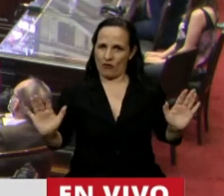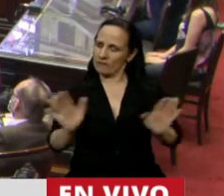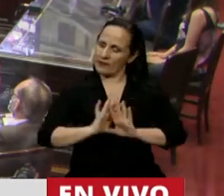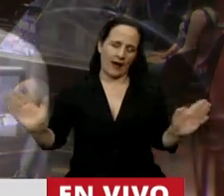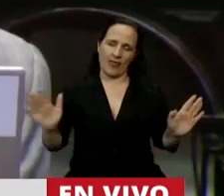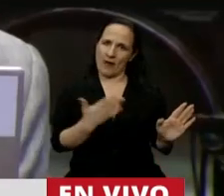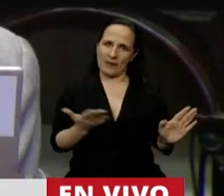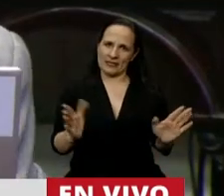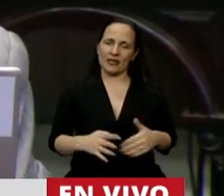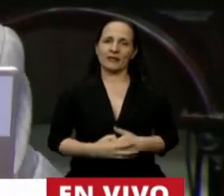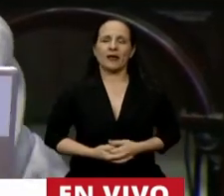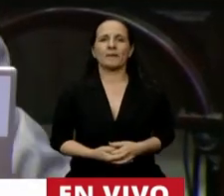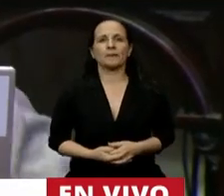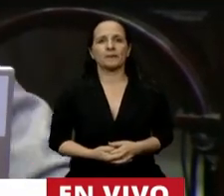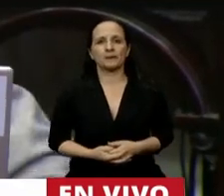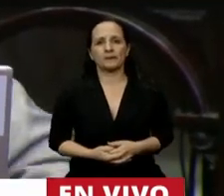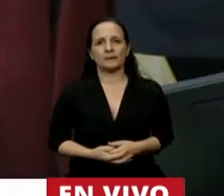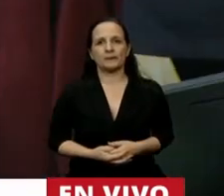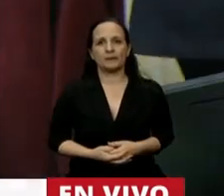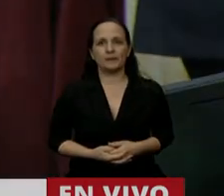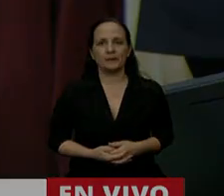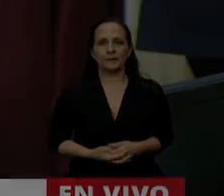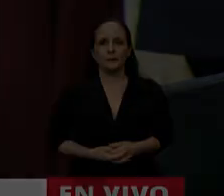Presidente. Gracias, Diputado.